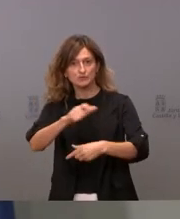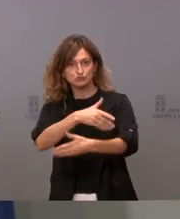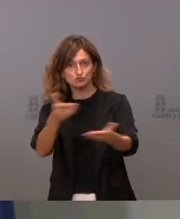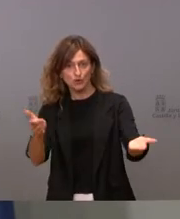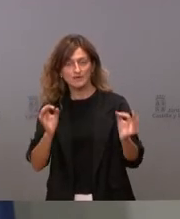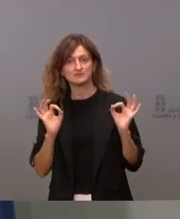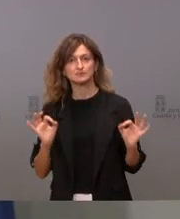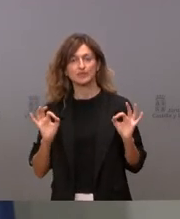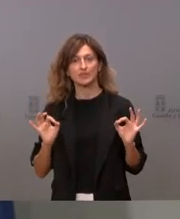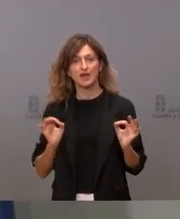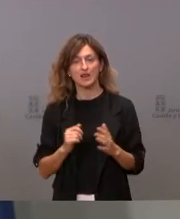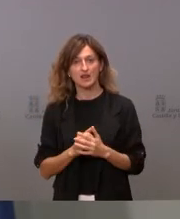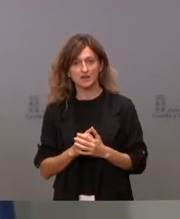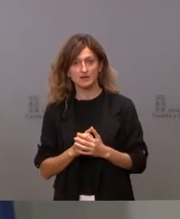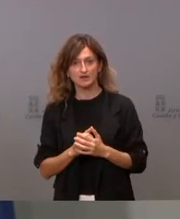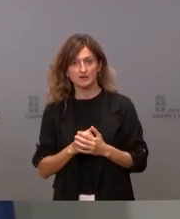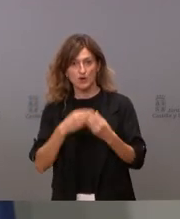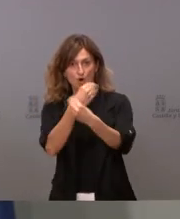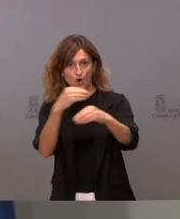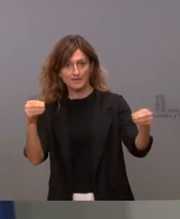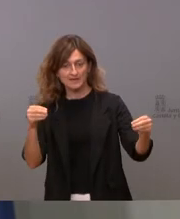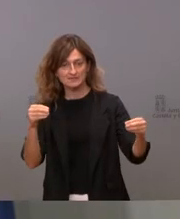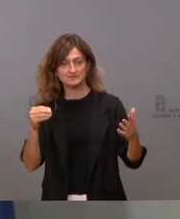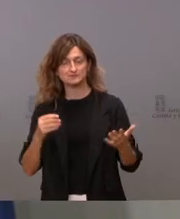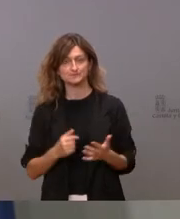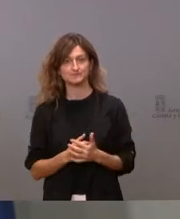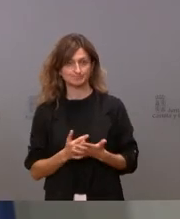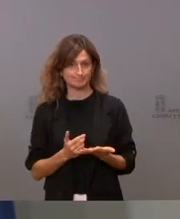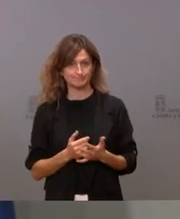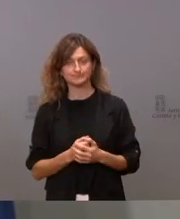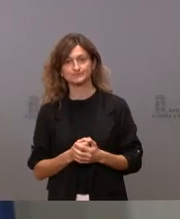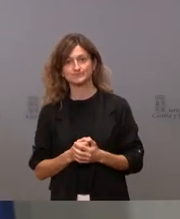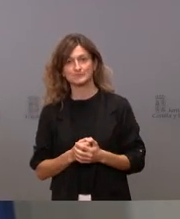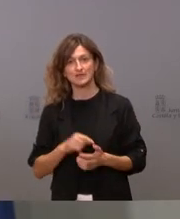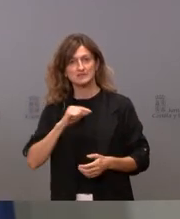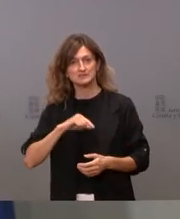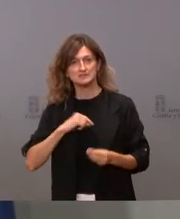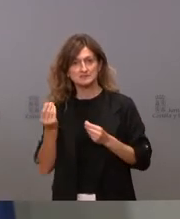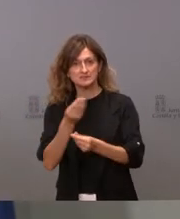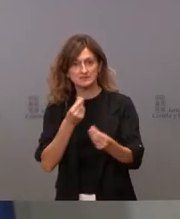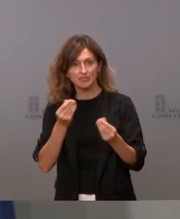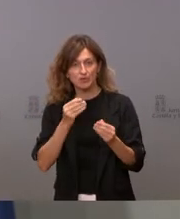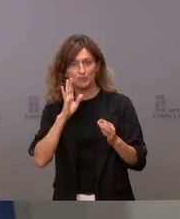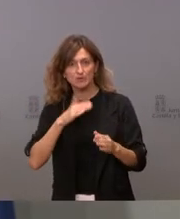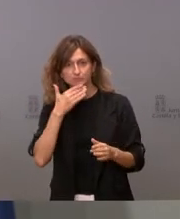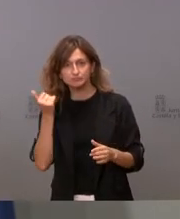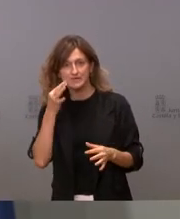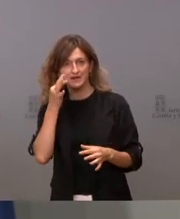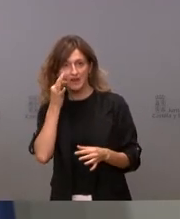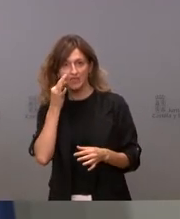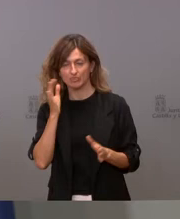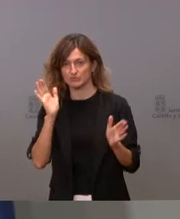especialmente a nuestros jóvenes, una sensación que está muy alejada de la realidad, es que